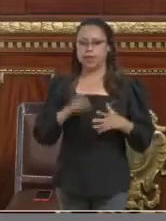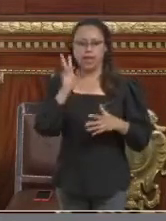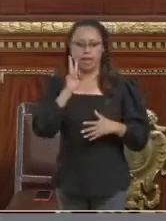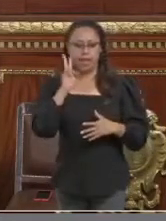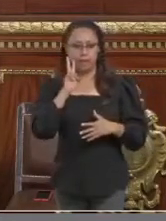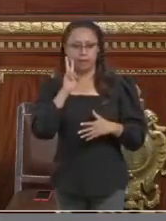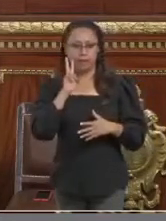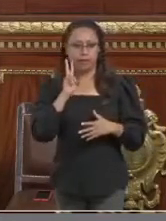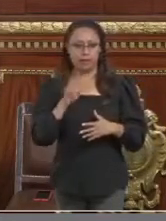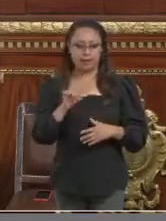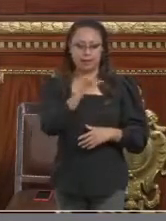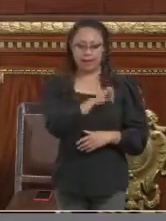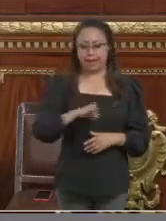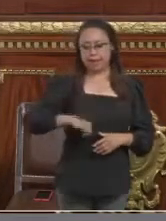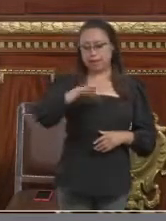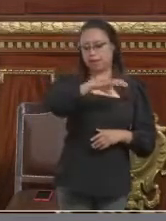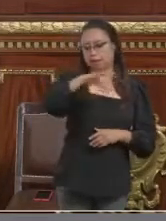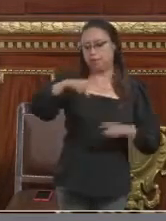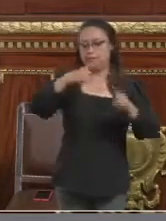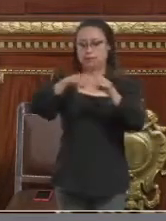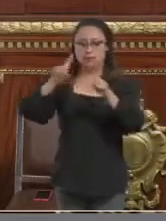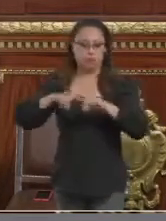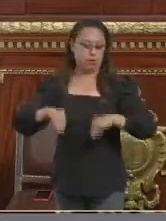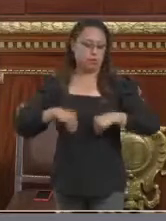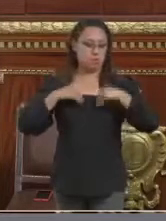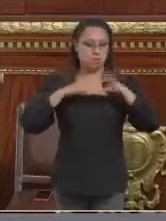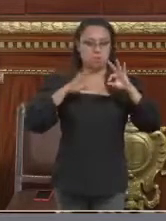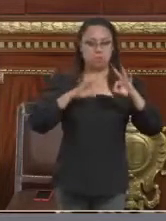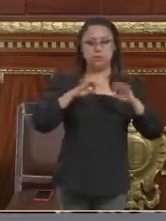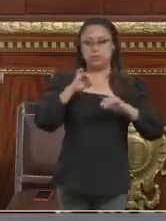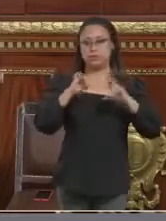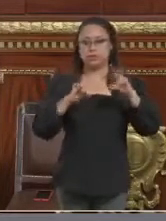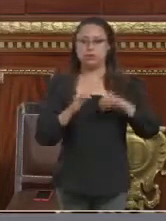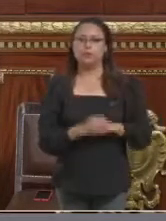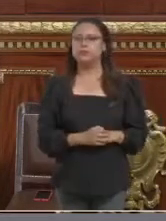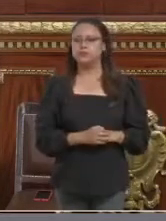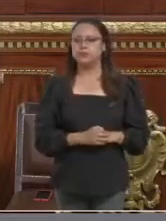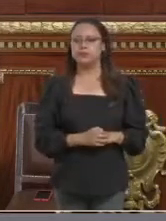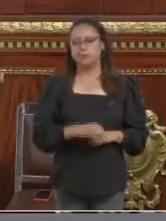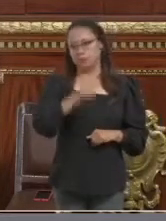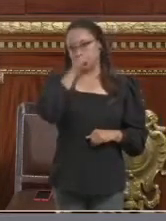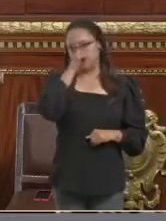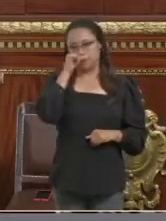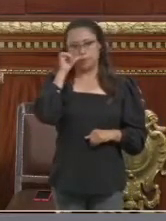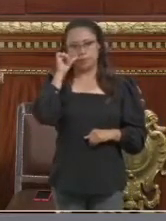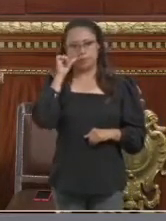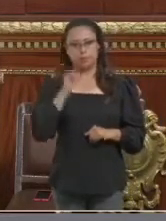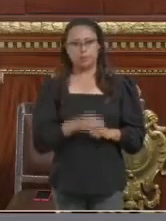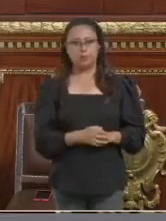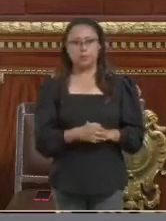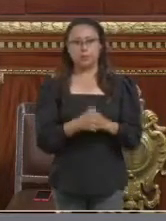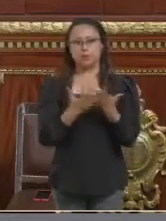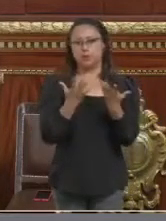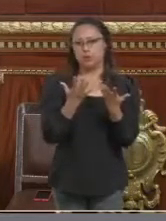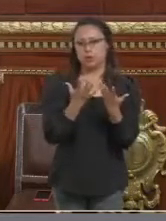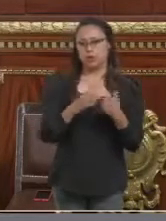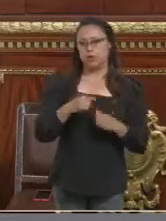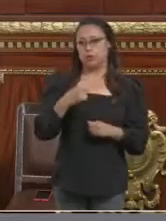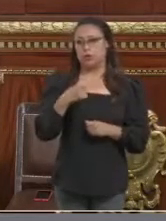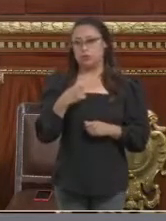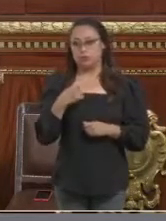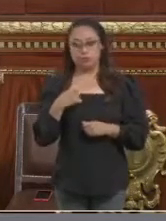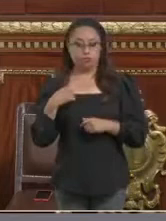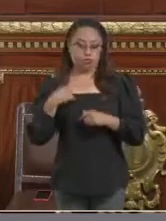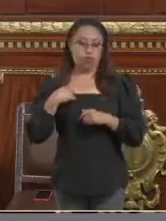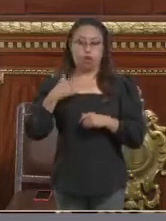respectivas alcaldías. Entonces, la alcaldía Benito Juárez fue mi casa 45 de mis 49 años. La